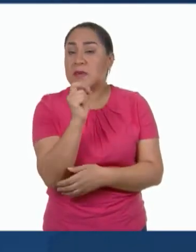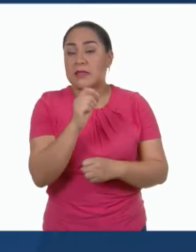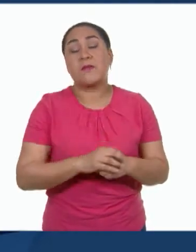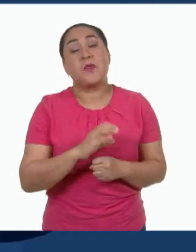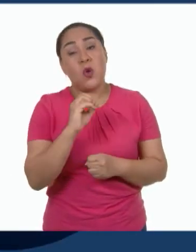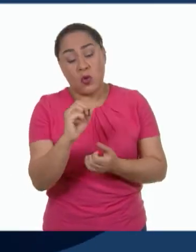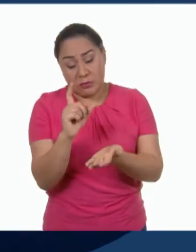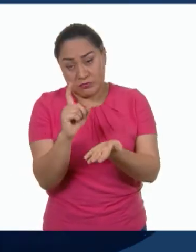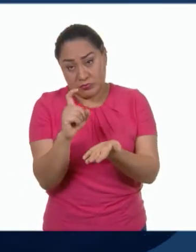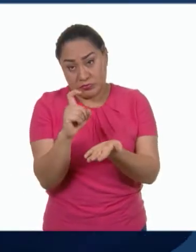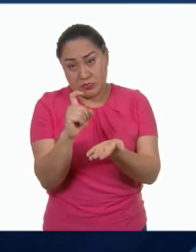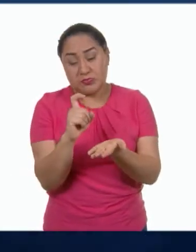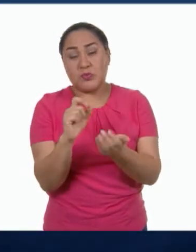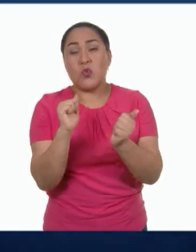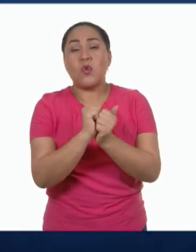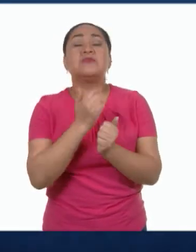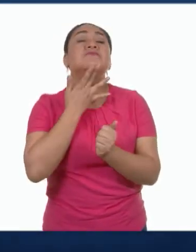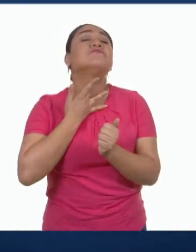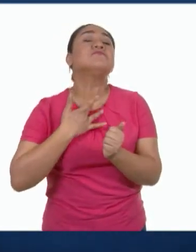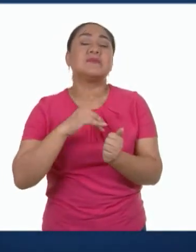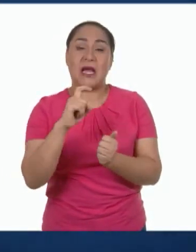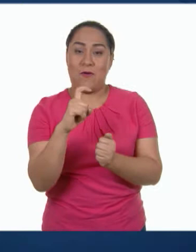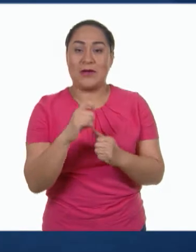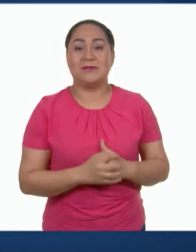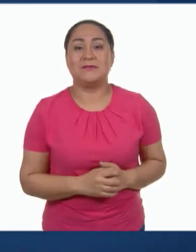desinfectante a base de agua y alcohol.